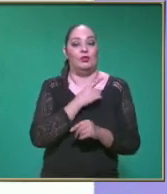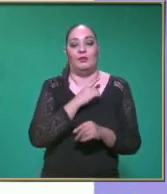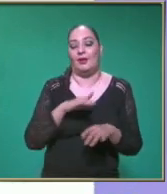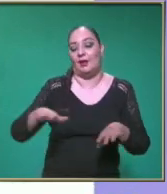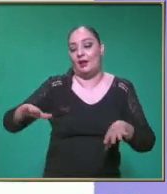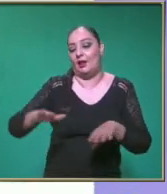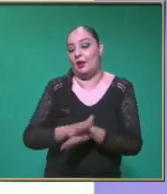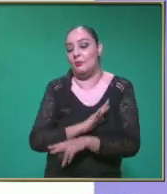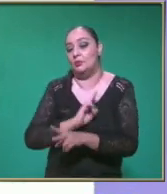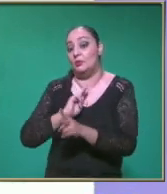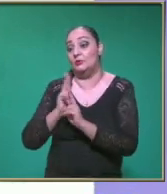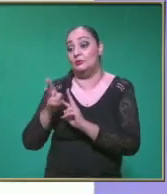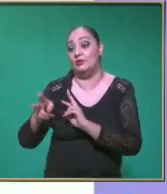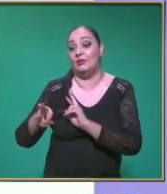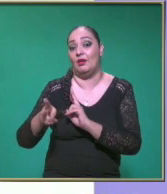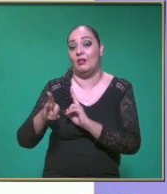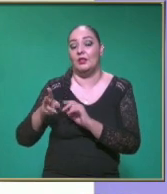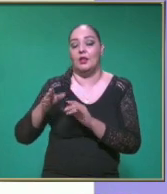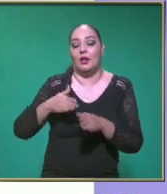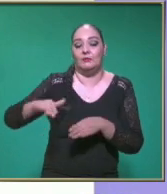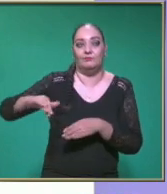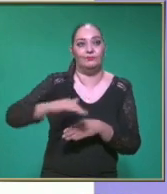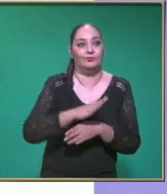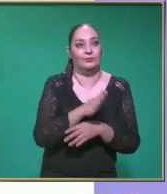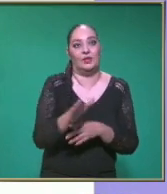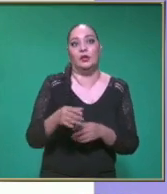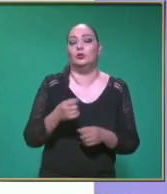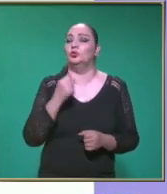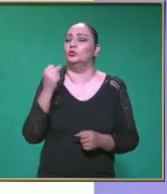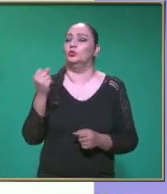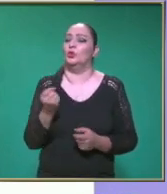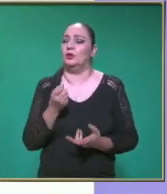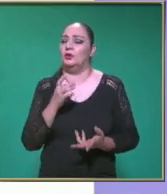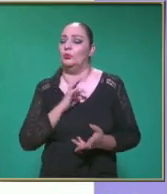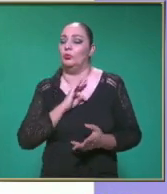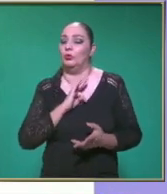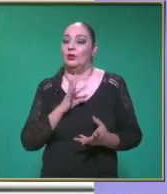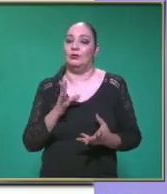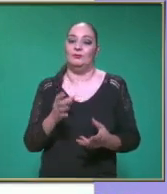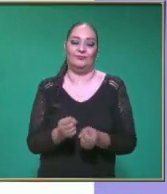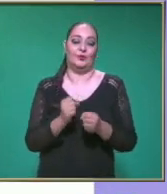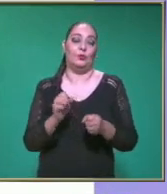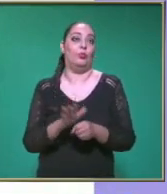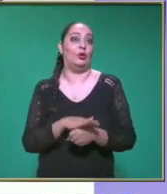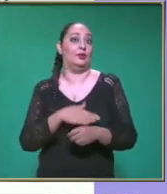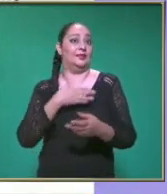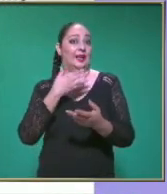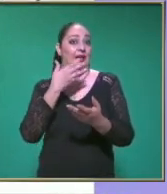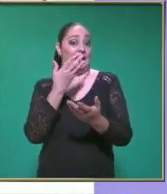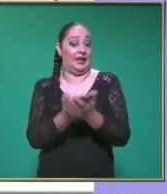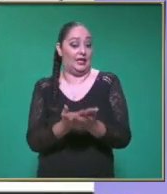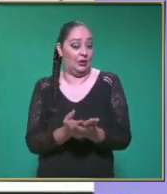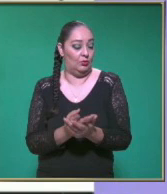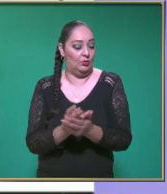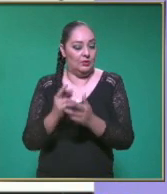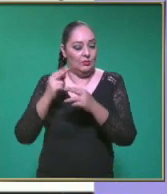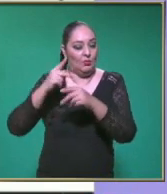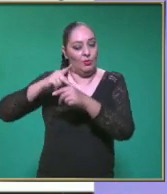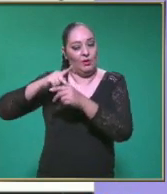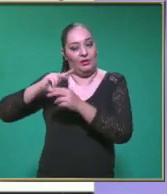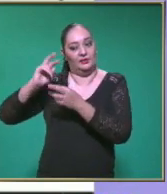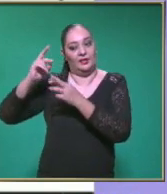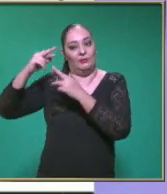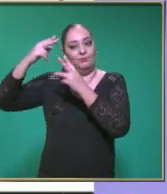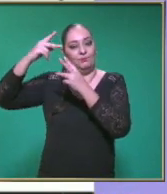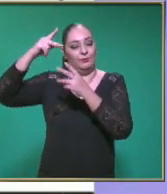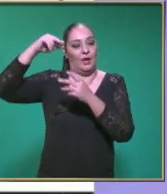Por fortuna El arresto Del ladrón Fue posible Gracias a la caída De unas rocas Que se desprendieron De un peñasco Y